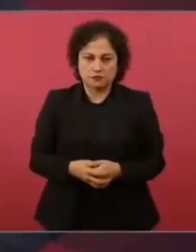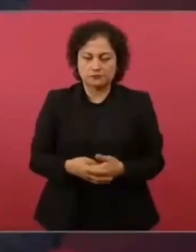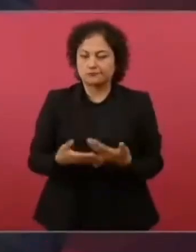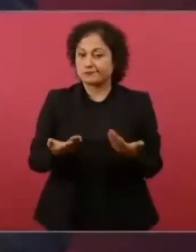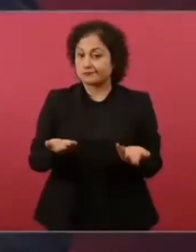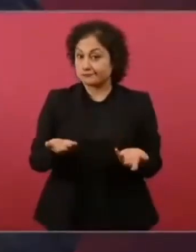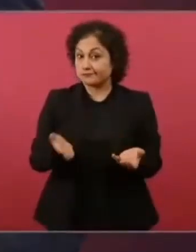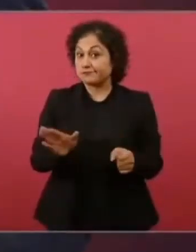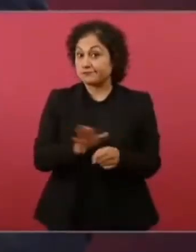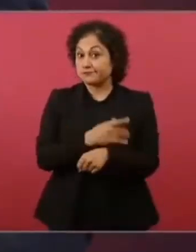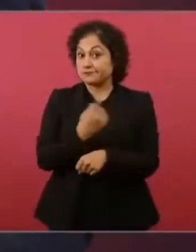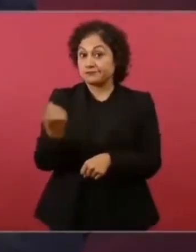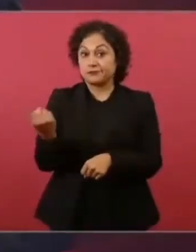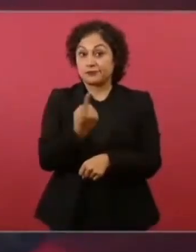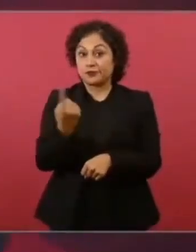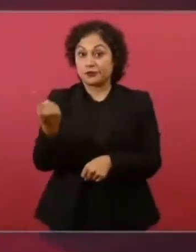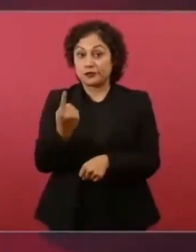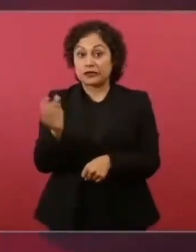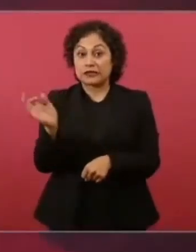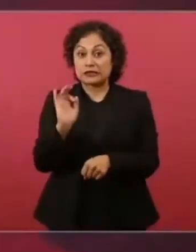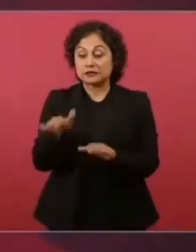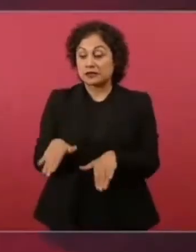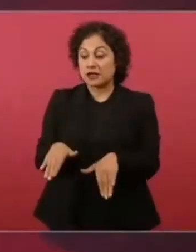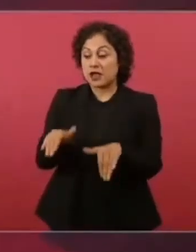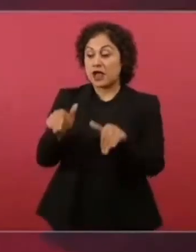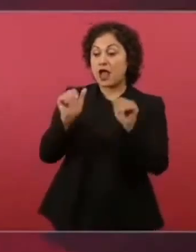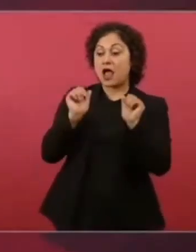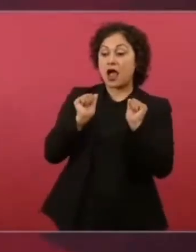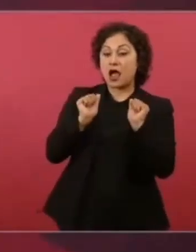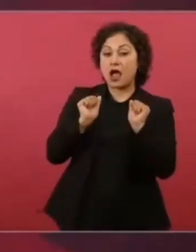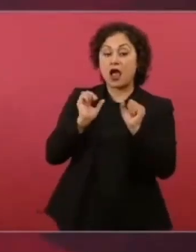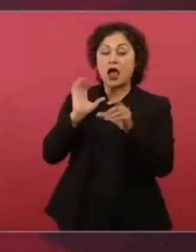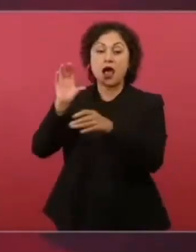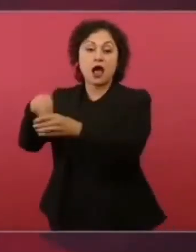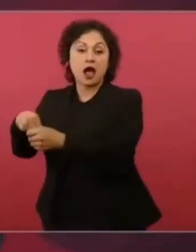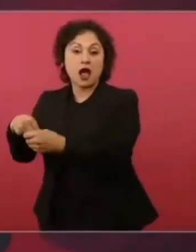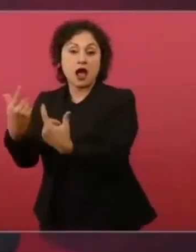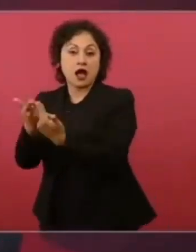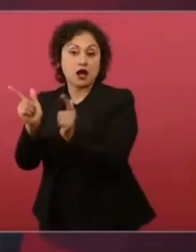que avance del conservadurismo la reacción